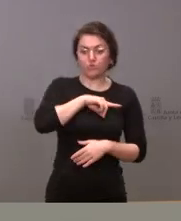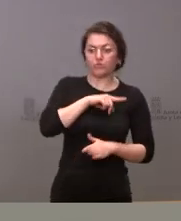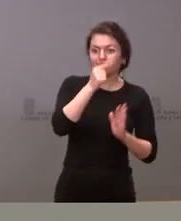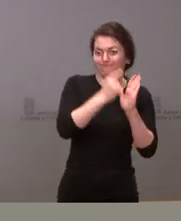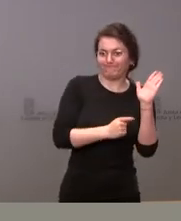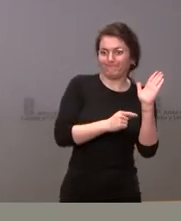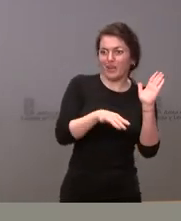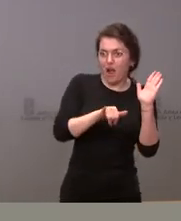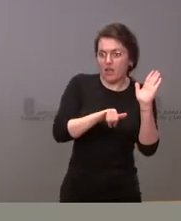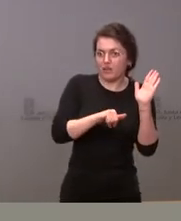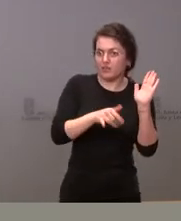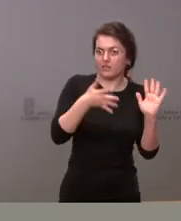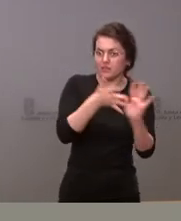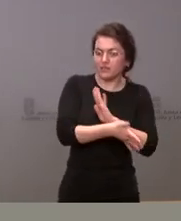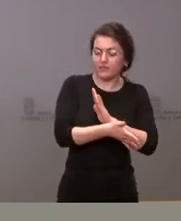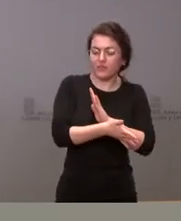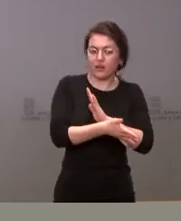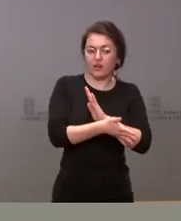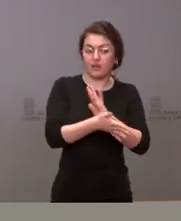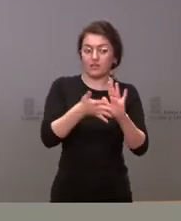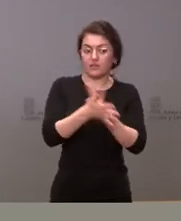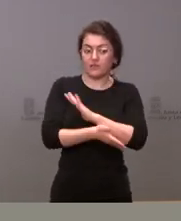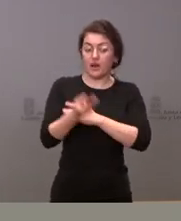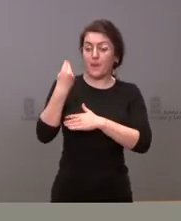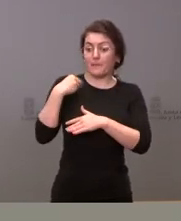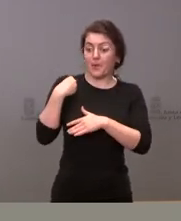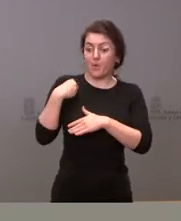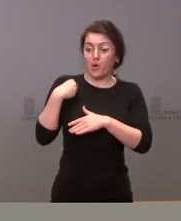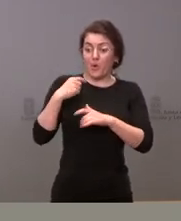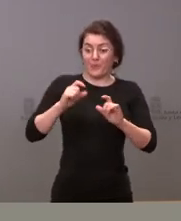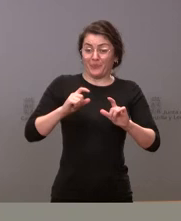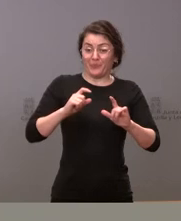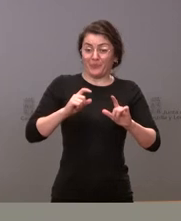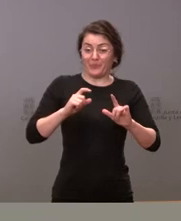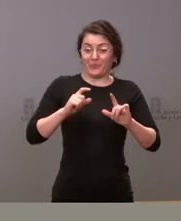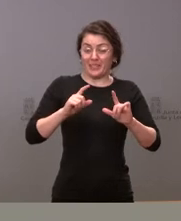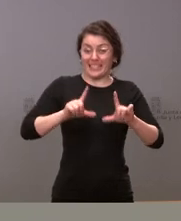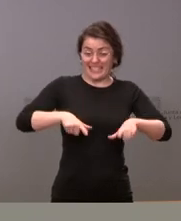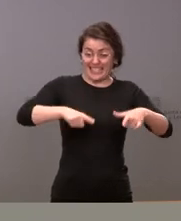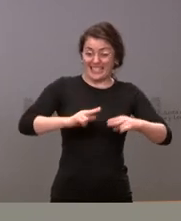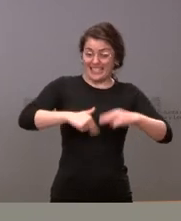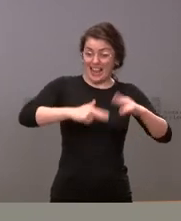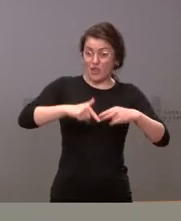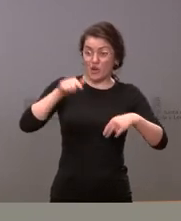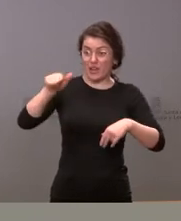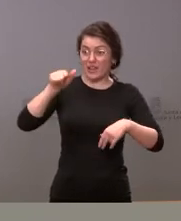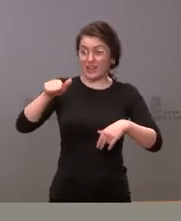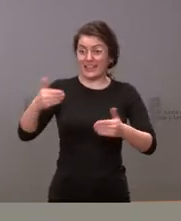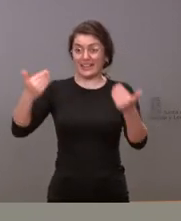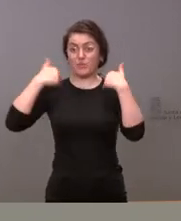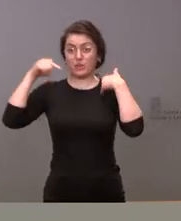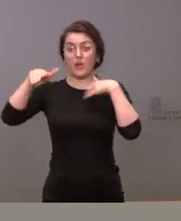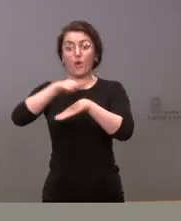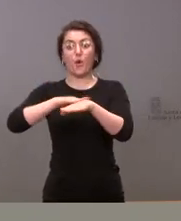produciendo un hecho que es que aquellas instalaciones que lleva a cabo el gobierno que son más grandes que la nuestra y que se meten allí